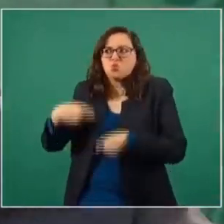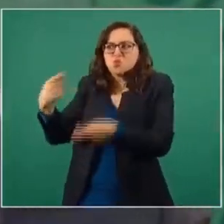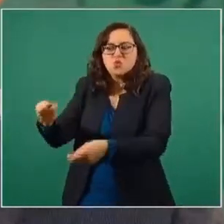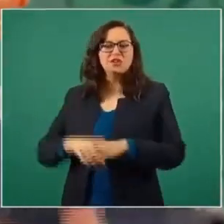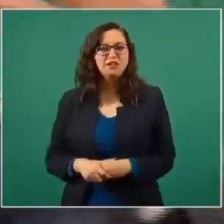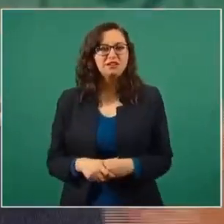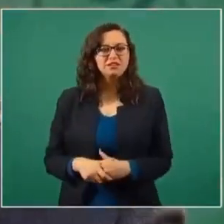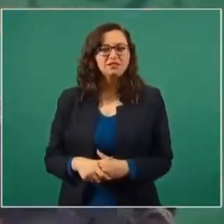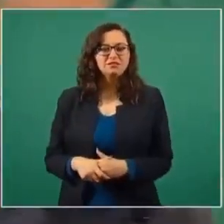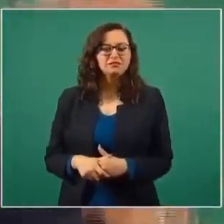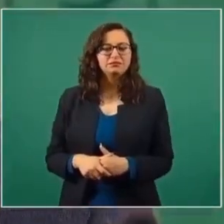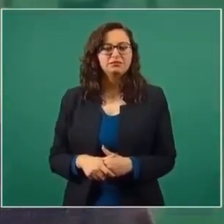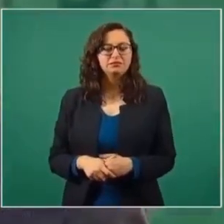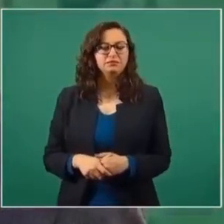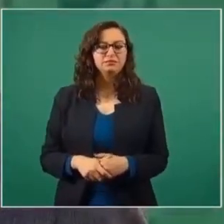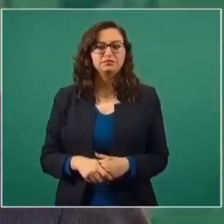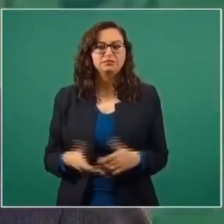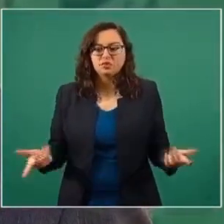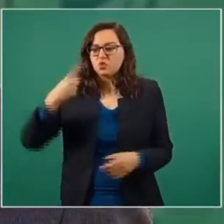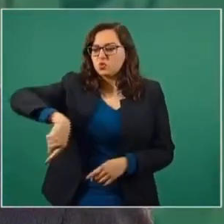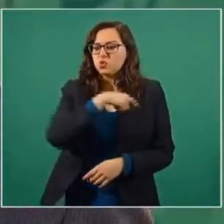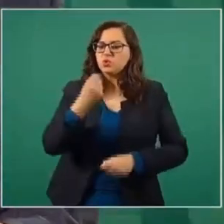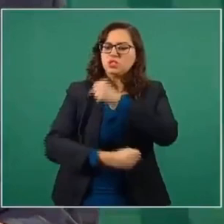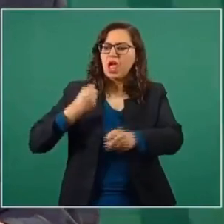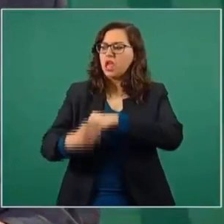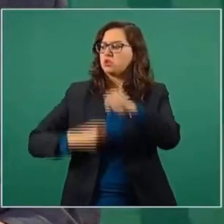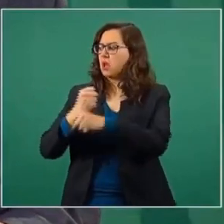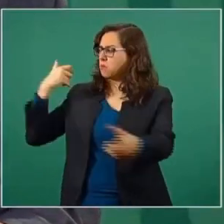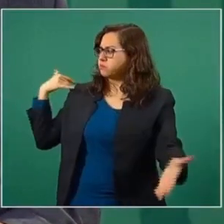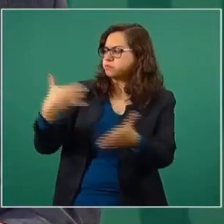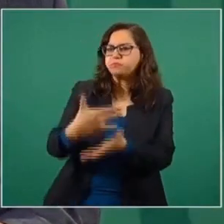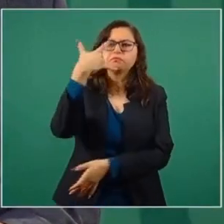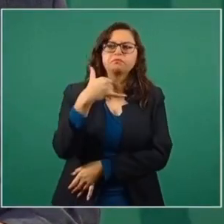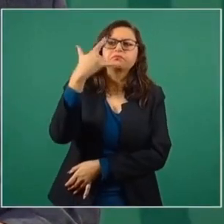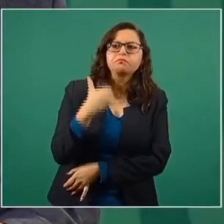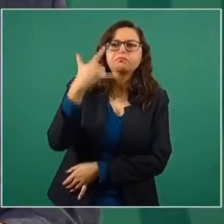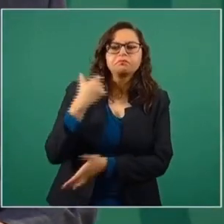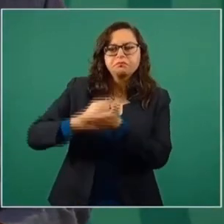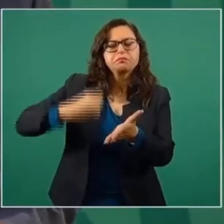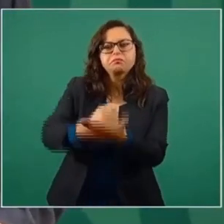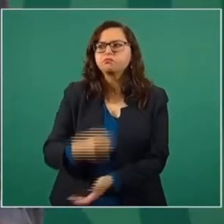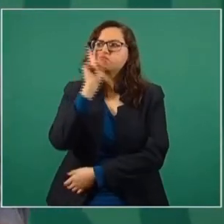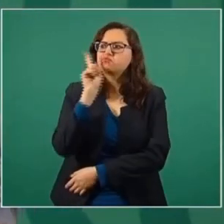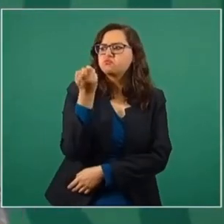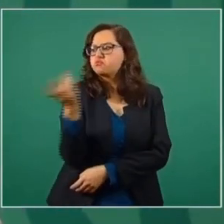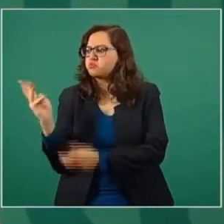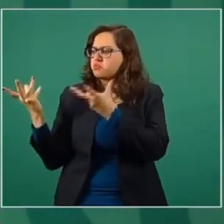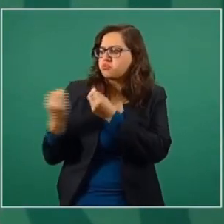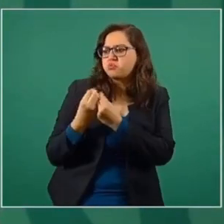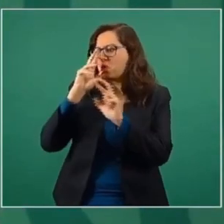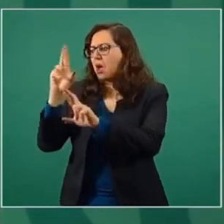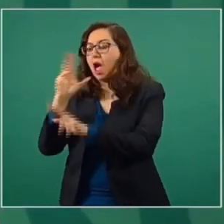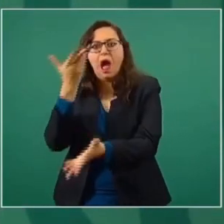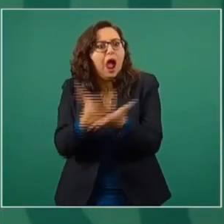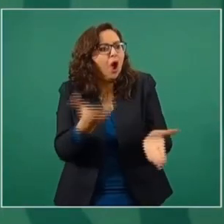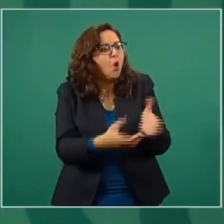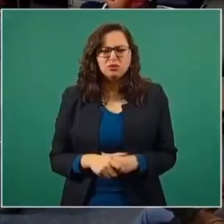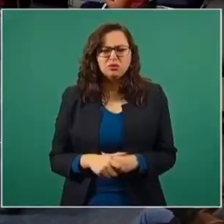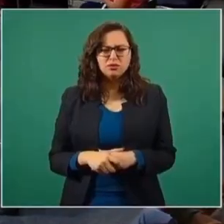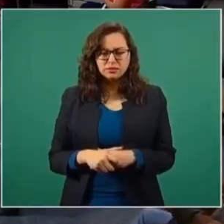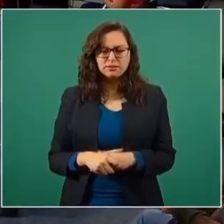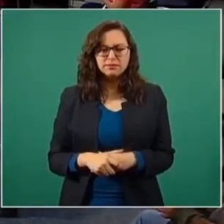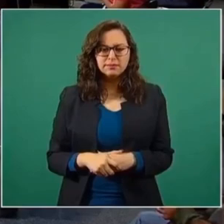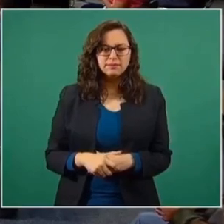movimiento donde siempre hemos respetado a las mujeres. ¿Y es cuando acá los conservadores se vuelven feministas?